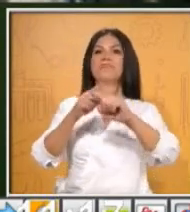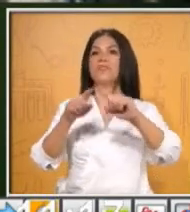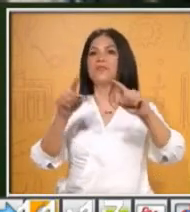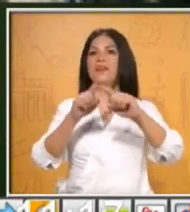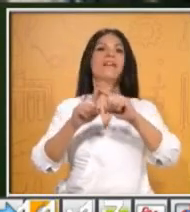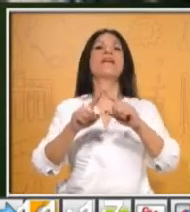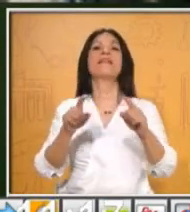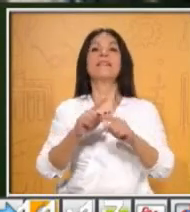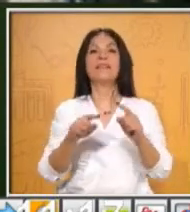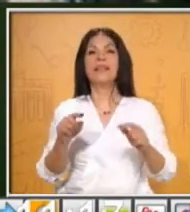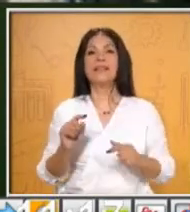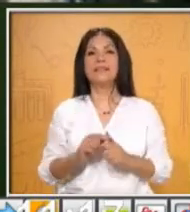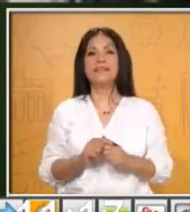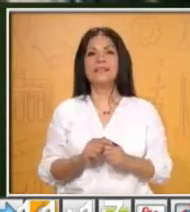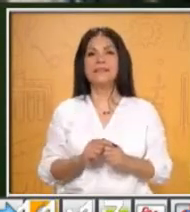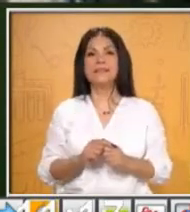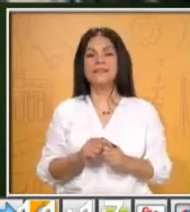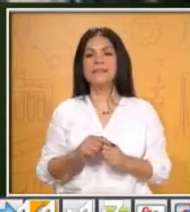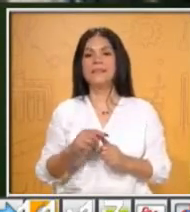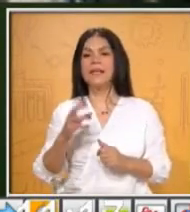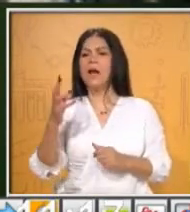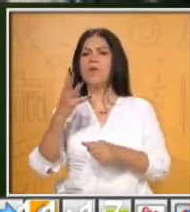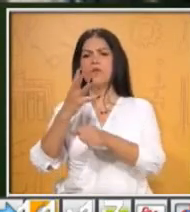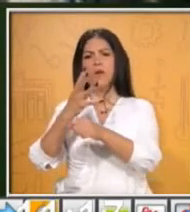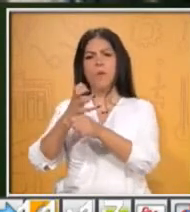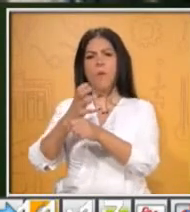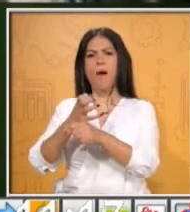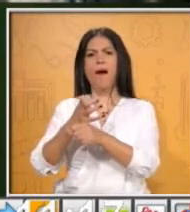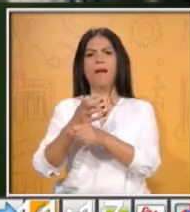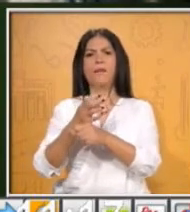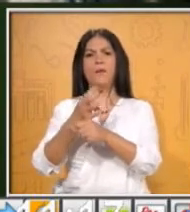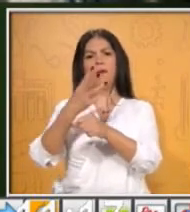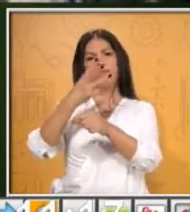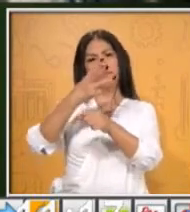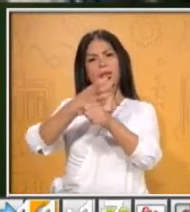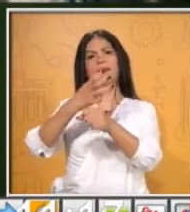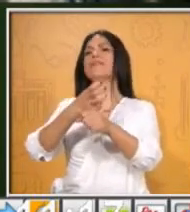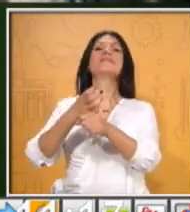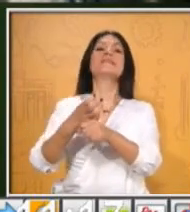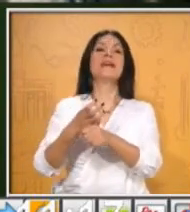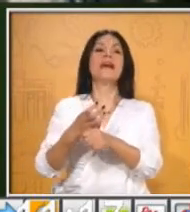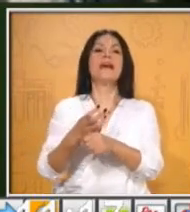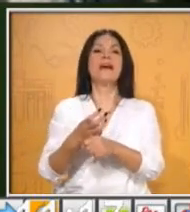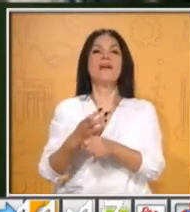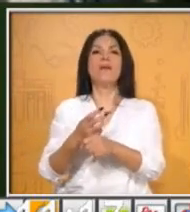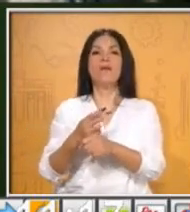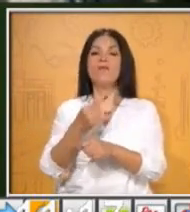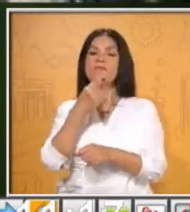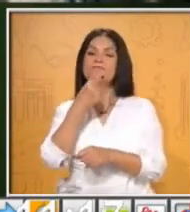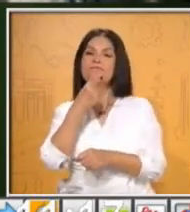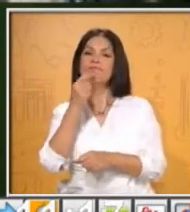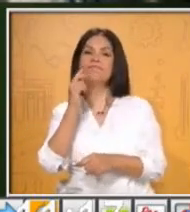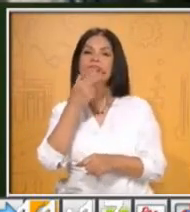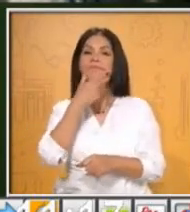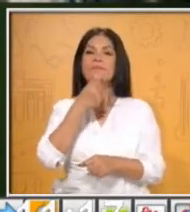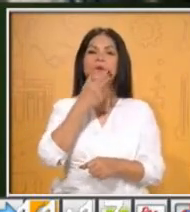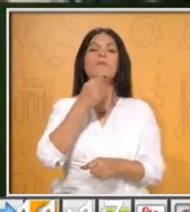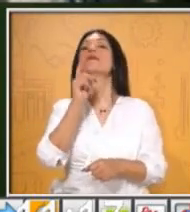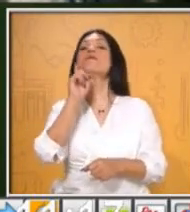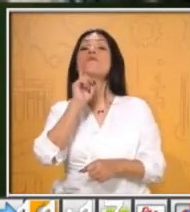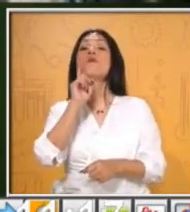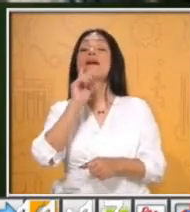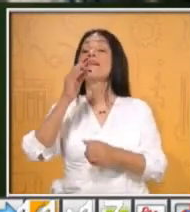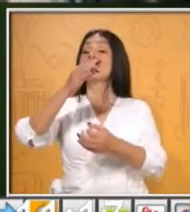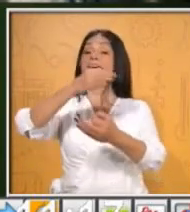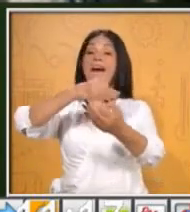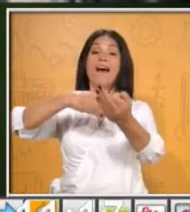Santiago Daniel Ramírez de cuarto grado, a Carolina Judí de cuarto grado. Bueno, a todos